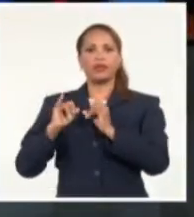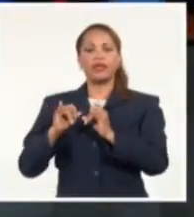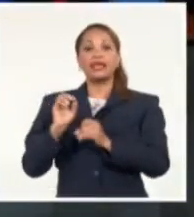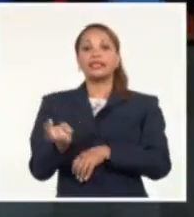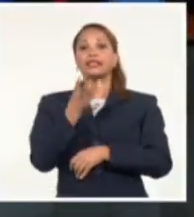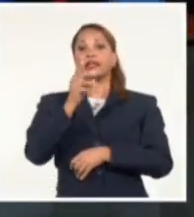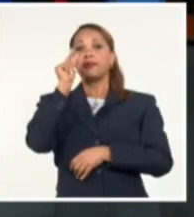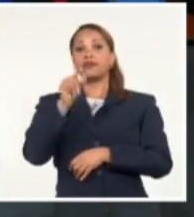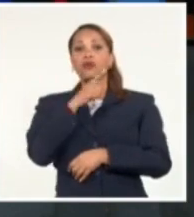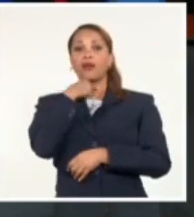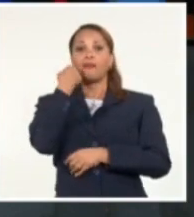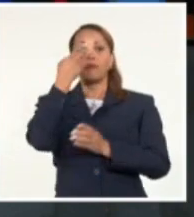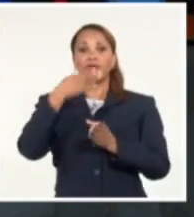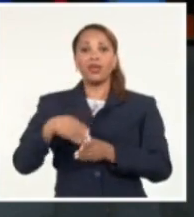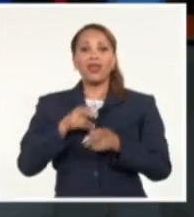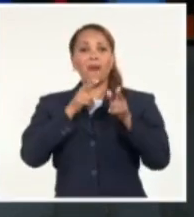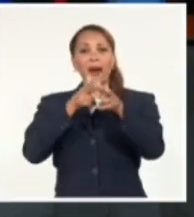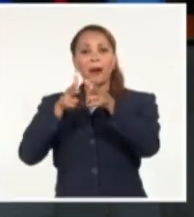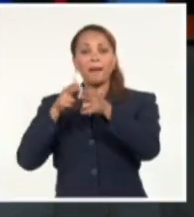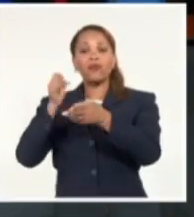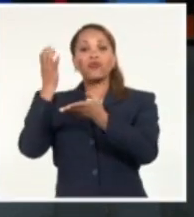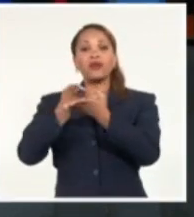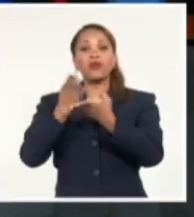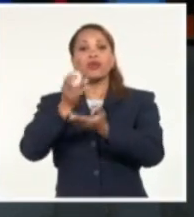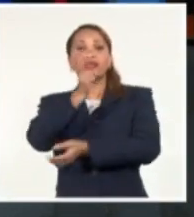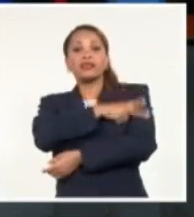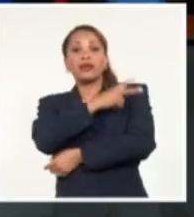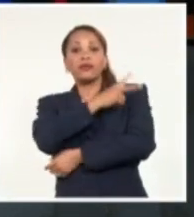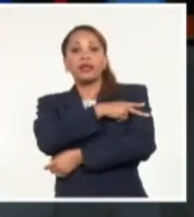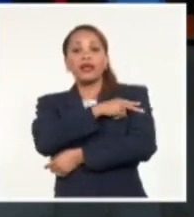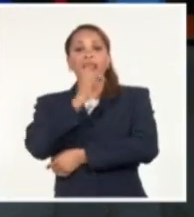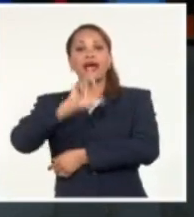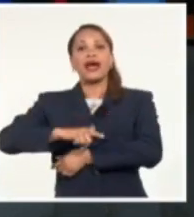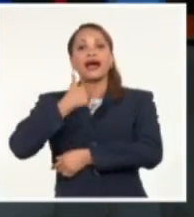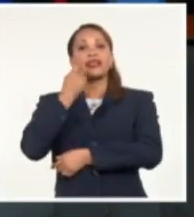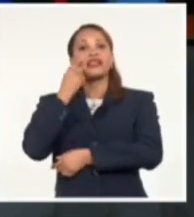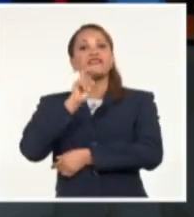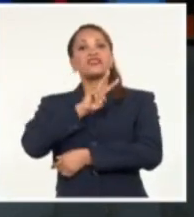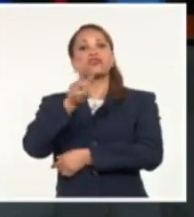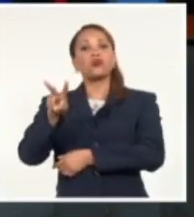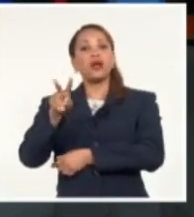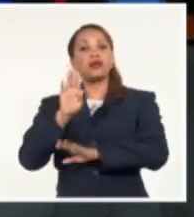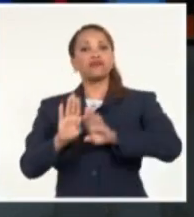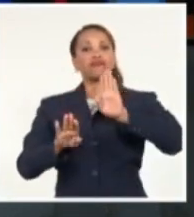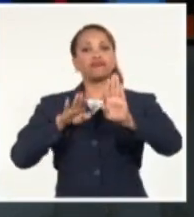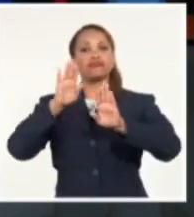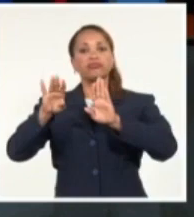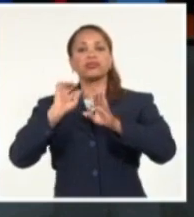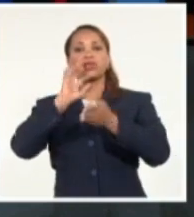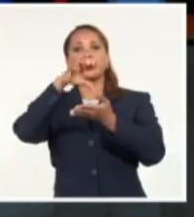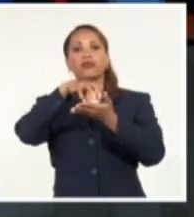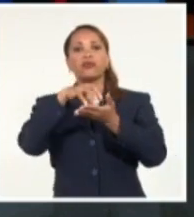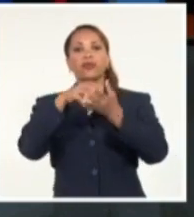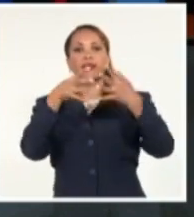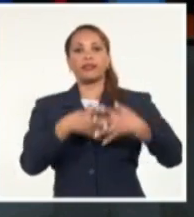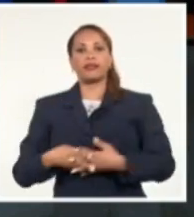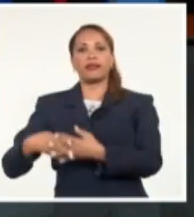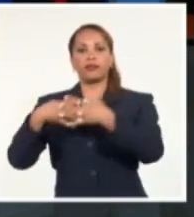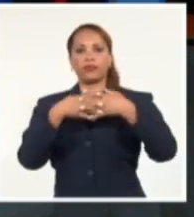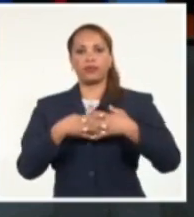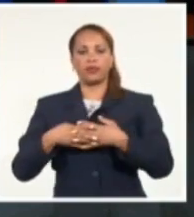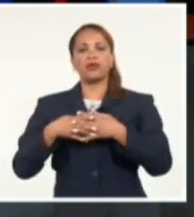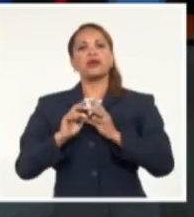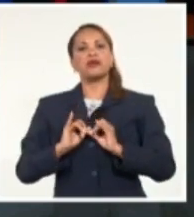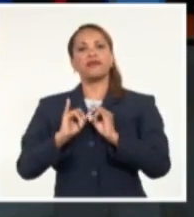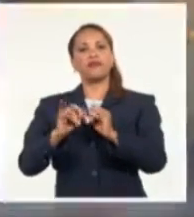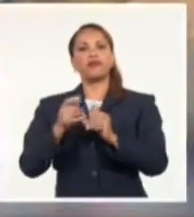en un tiroteo registrado este lunes en la Escuela Secundaria Central de Artes Visuales y Escénicas de la ciudad estadounidense de San Luis, Missouri. Así lo